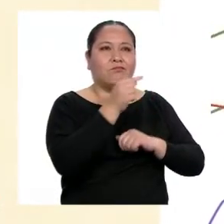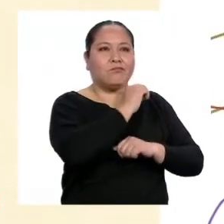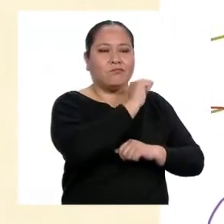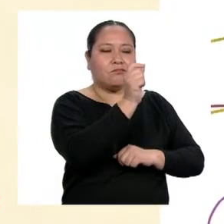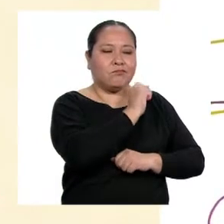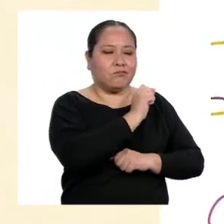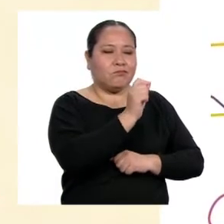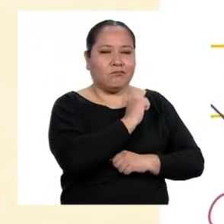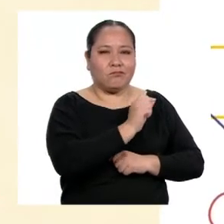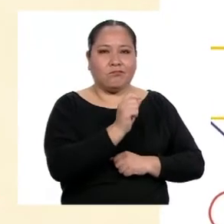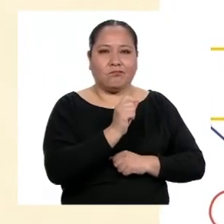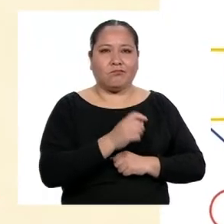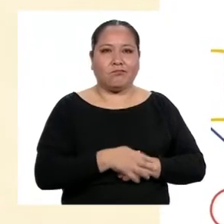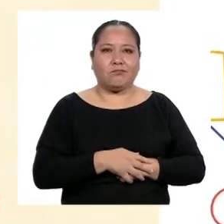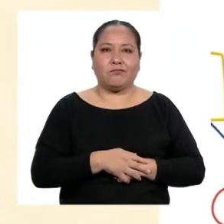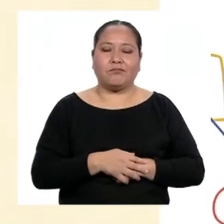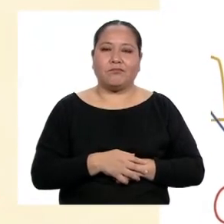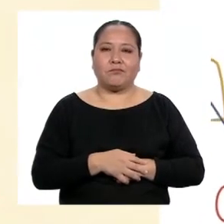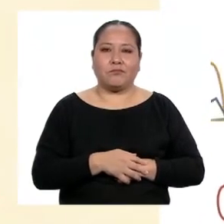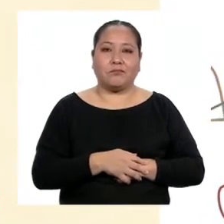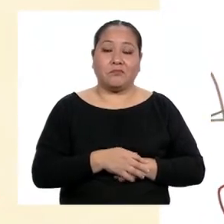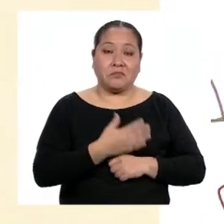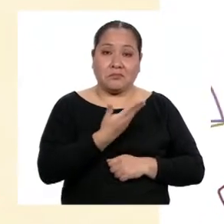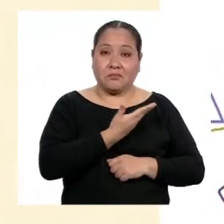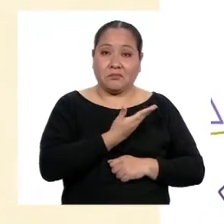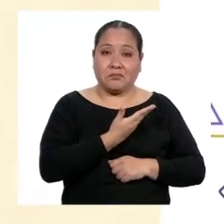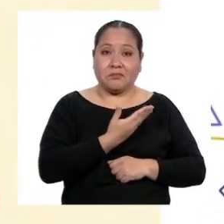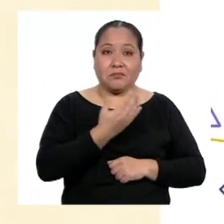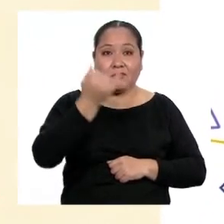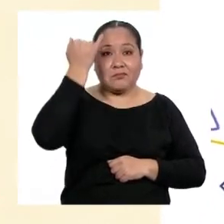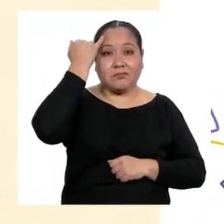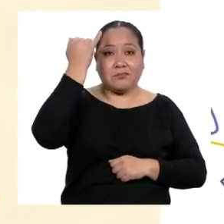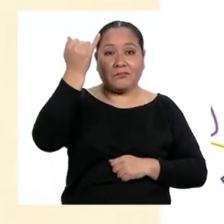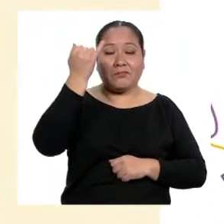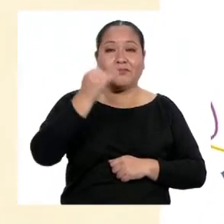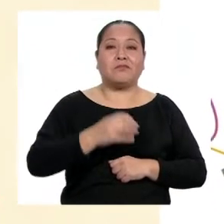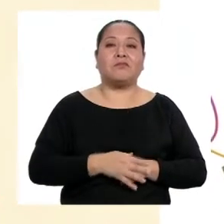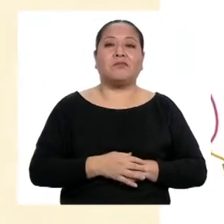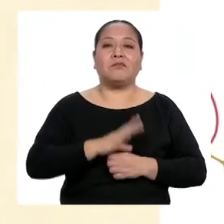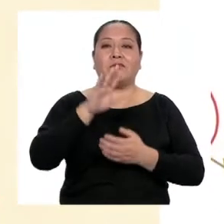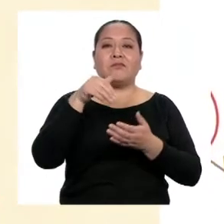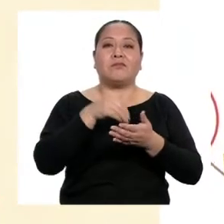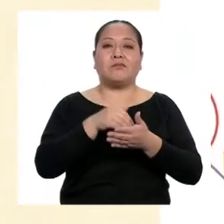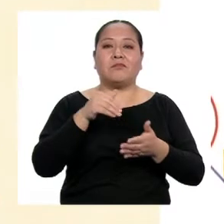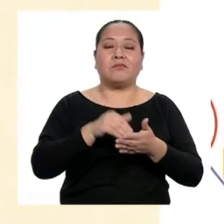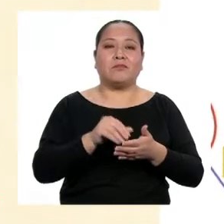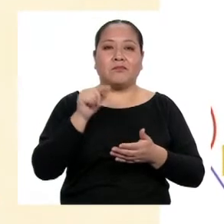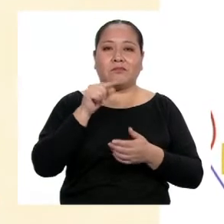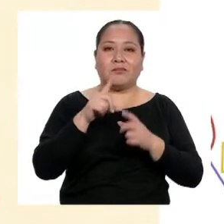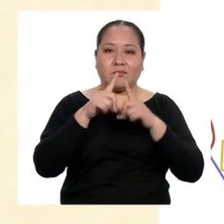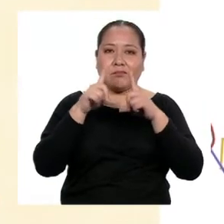las tachamos. Entonces, la idea central de este párrafo es...